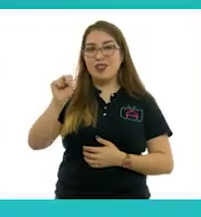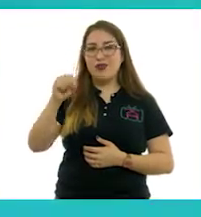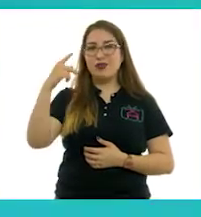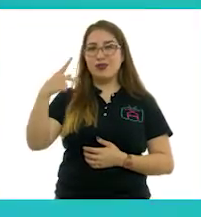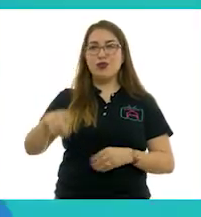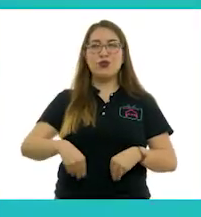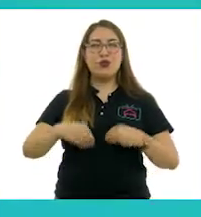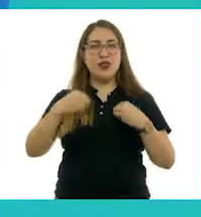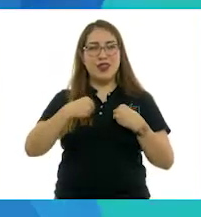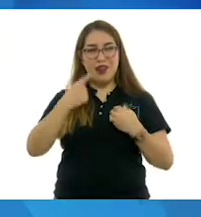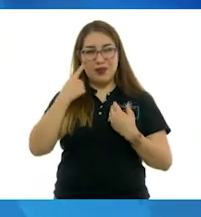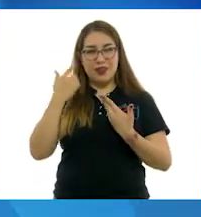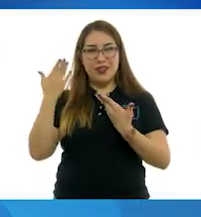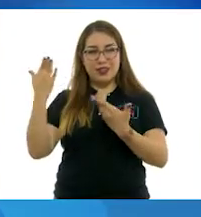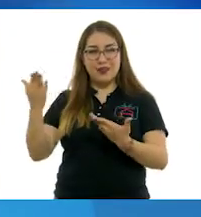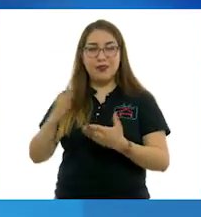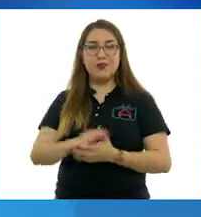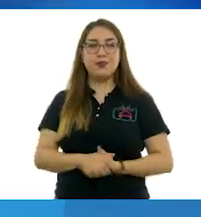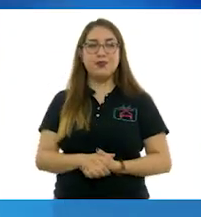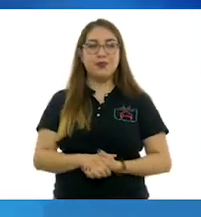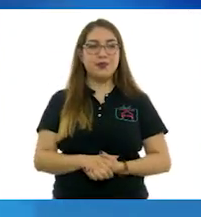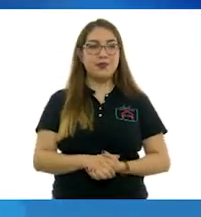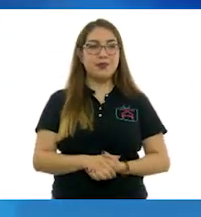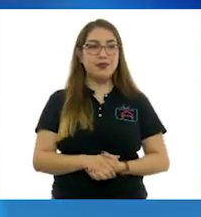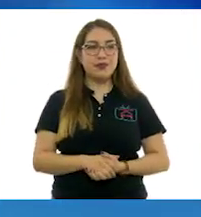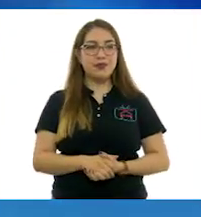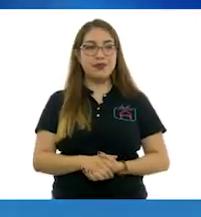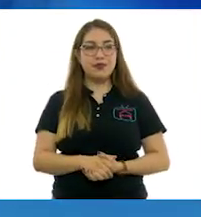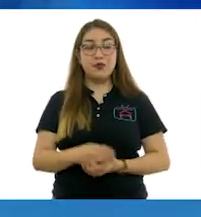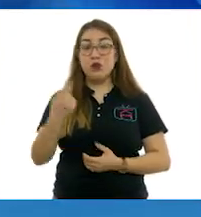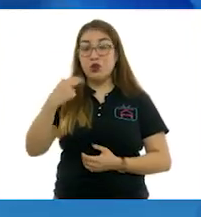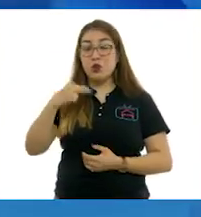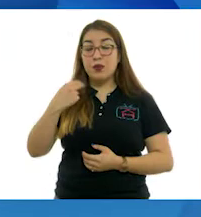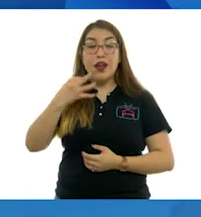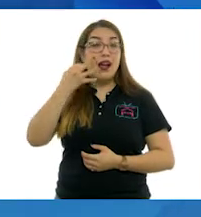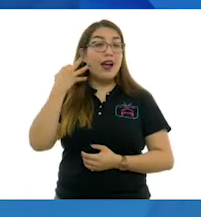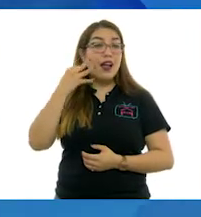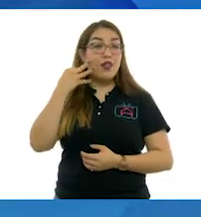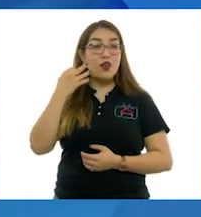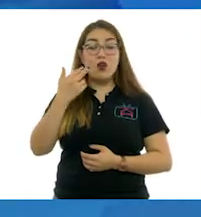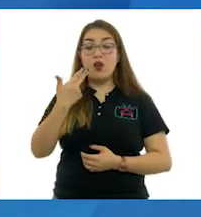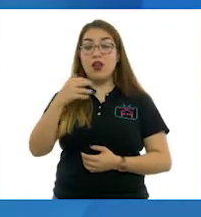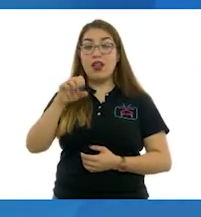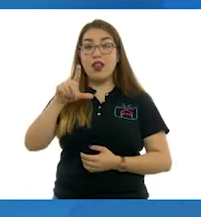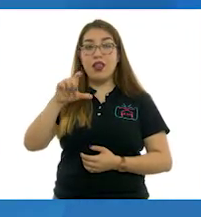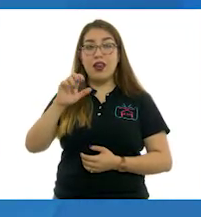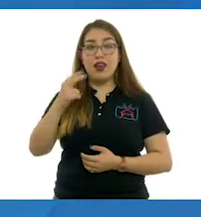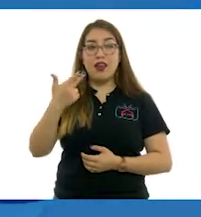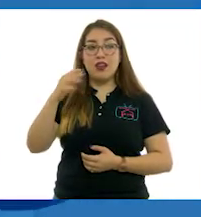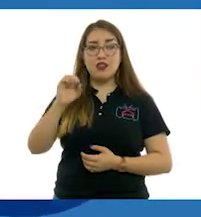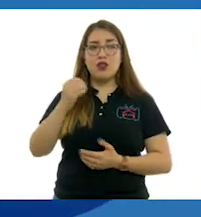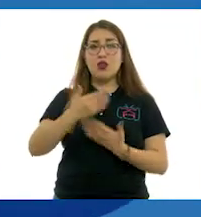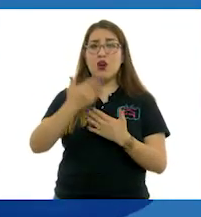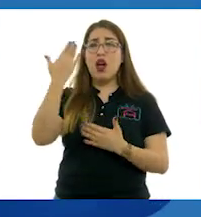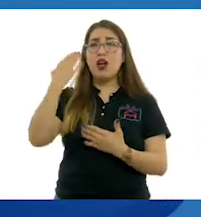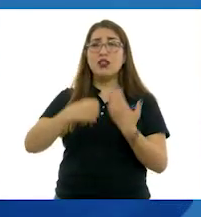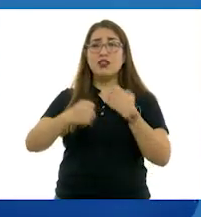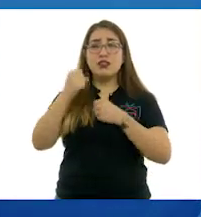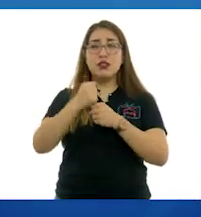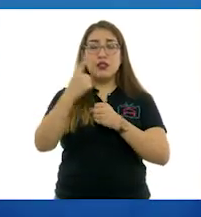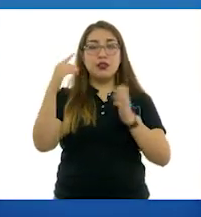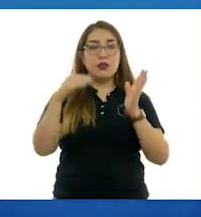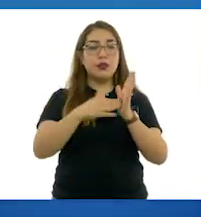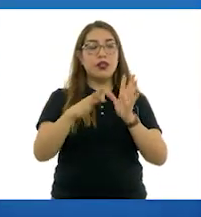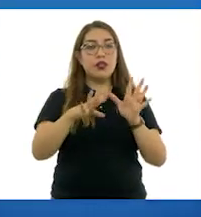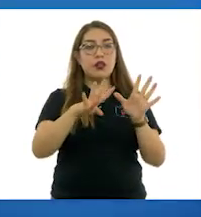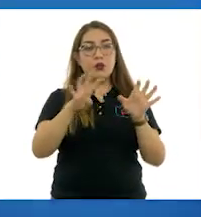obra que ella realizó y se llama El Gato, el Hecho. Hecho en 1957. Aquí la